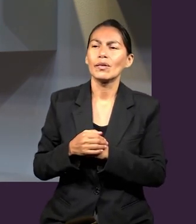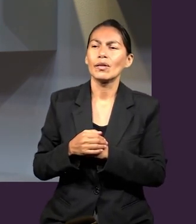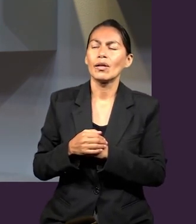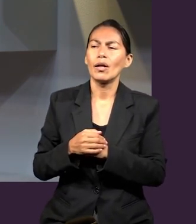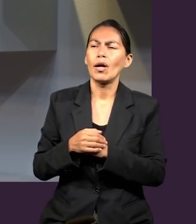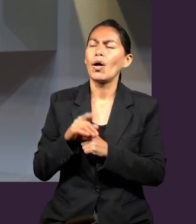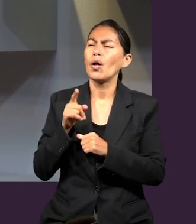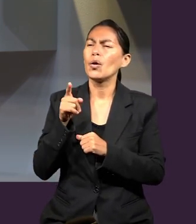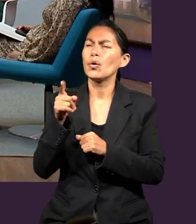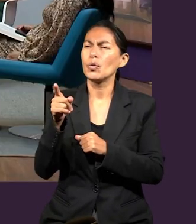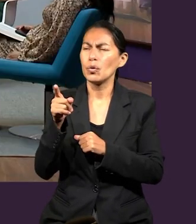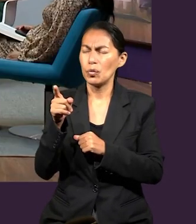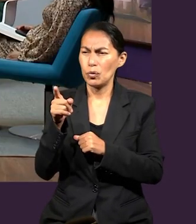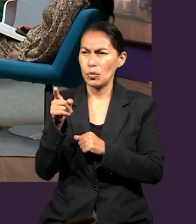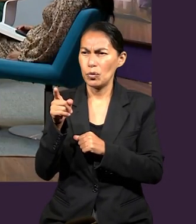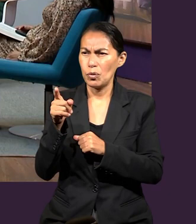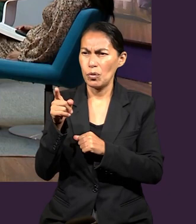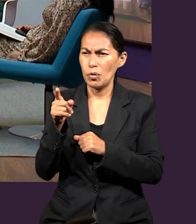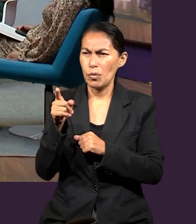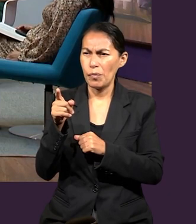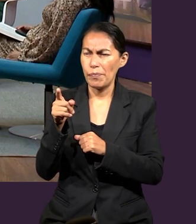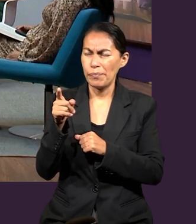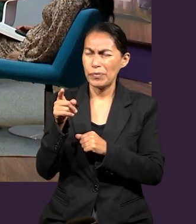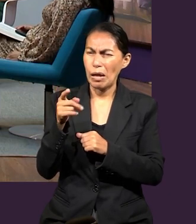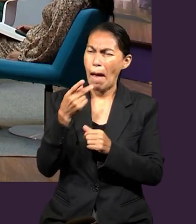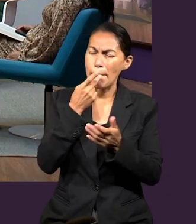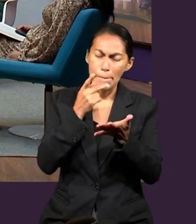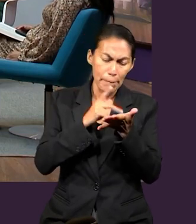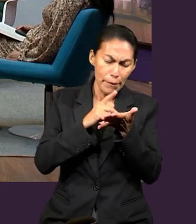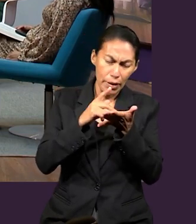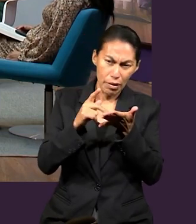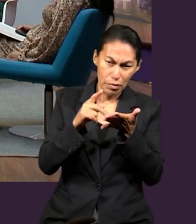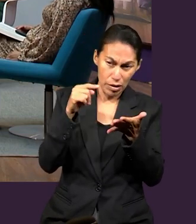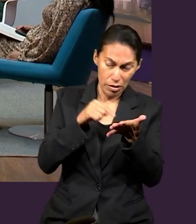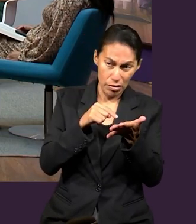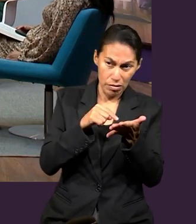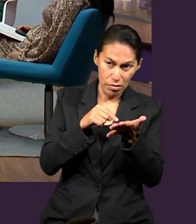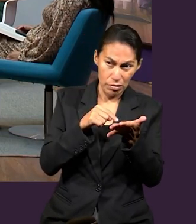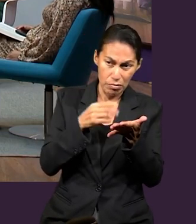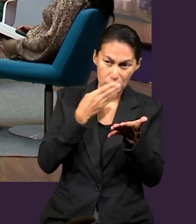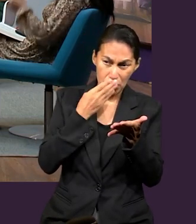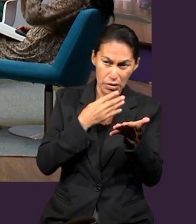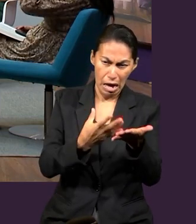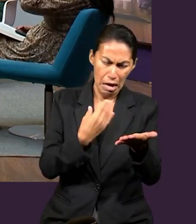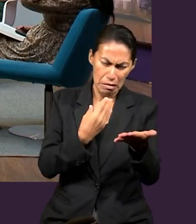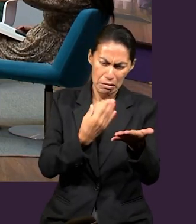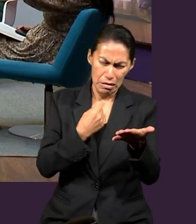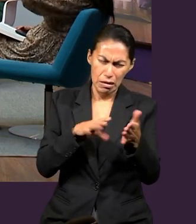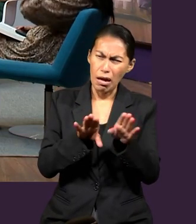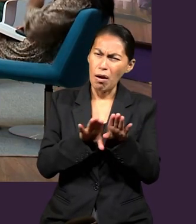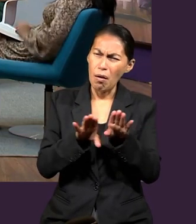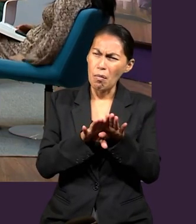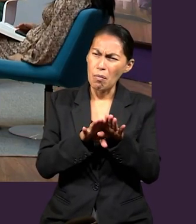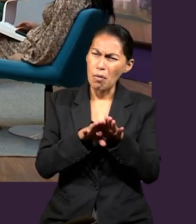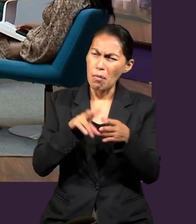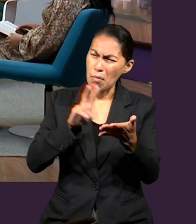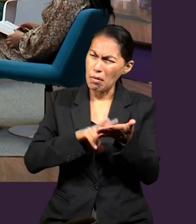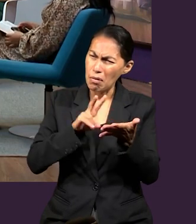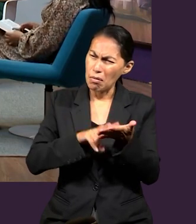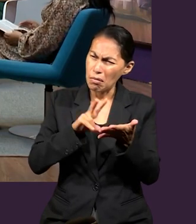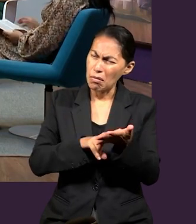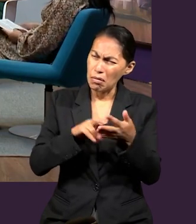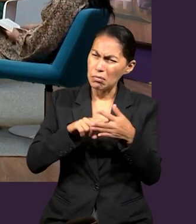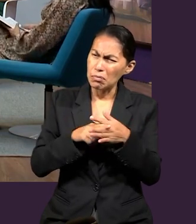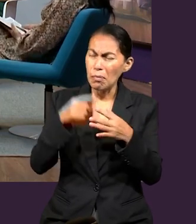preguntarte, Natalia, ¿en qué medida tú podrías usar principios que el apóstol Pablo nos enseña para poder